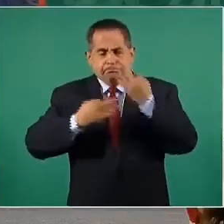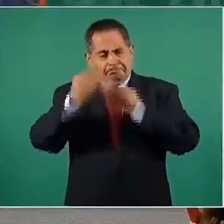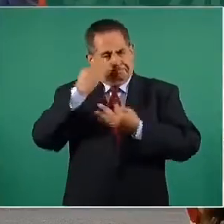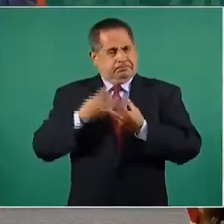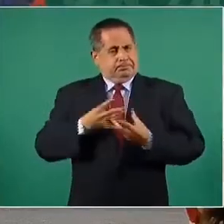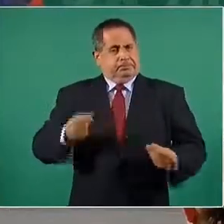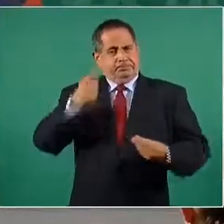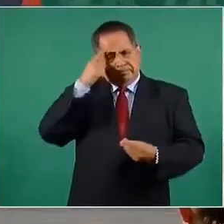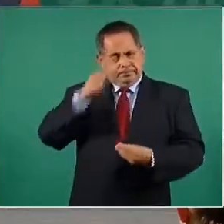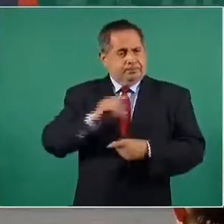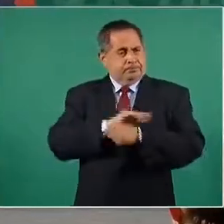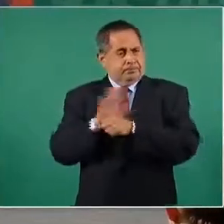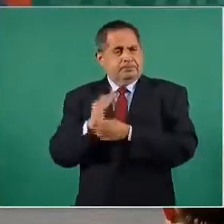Esto es todo, presidente.